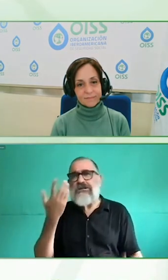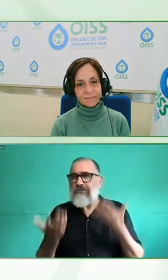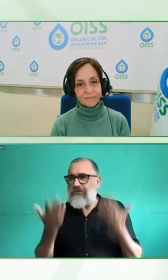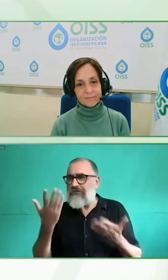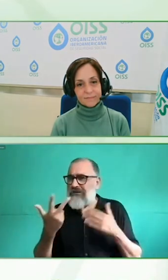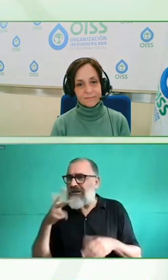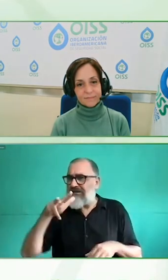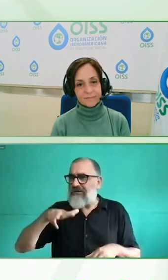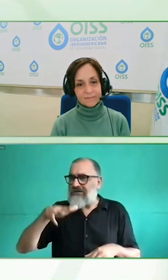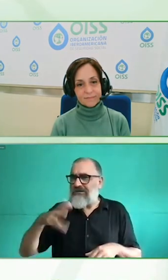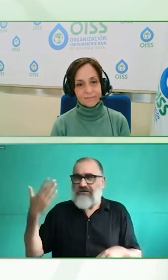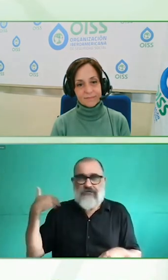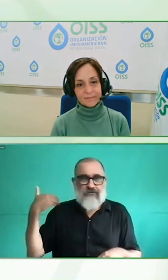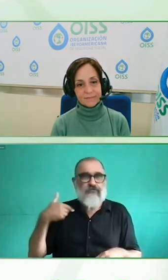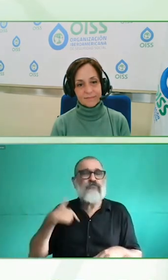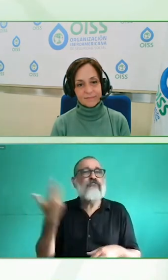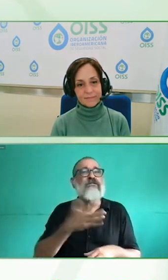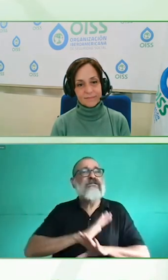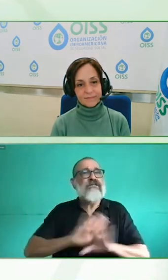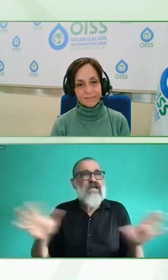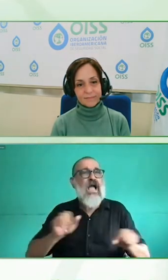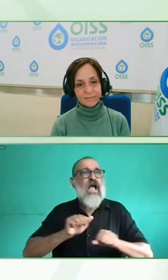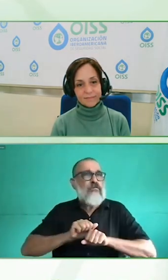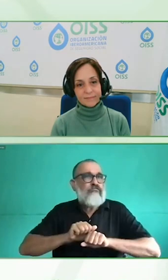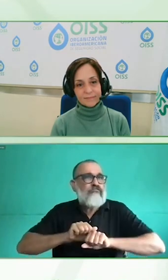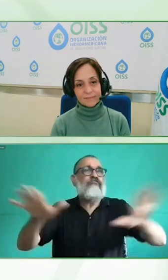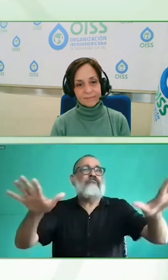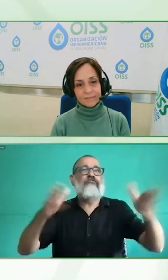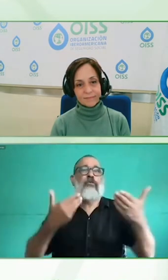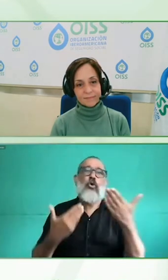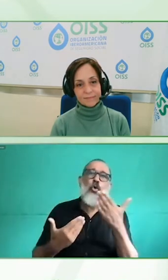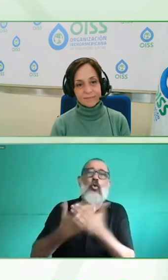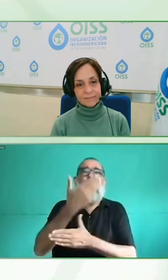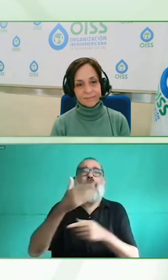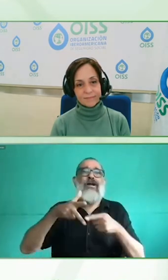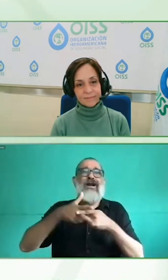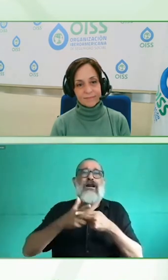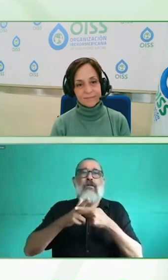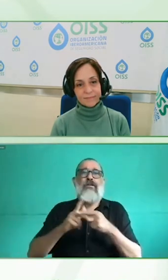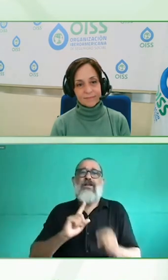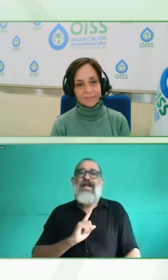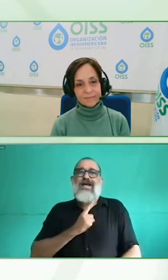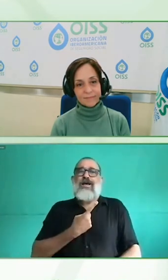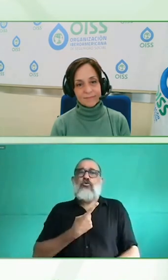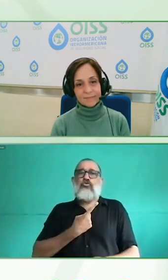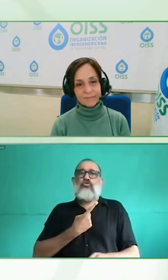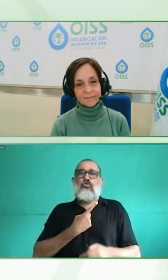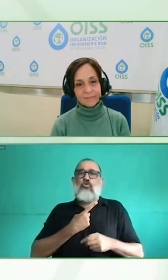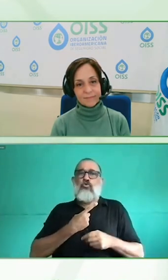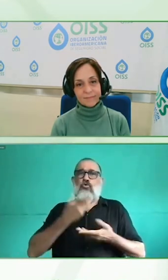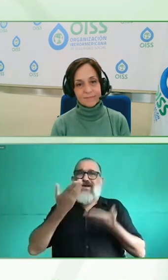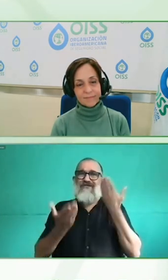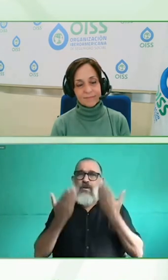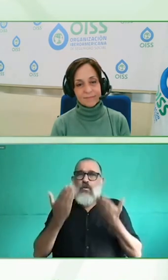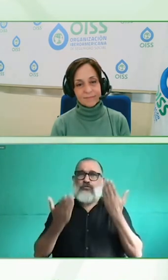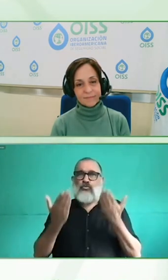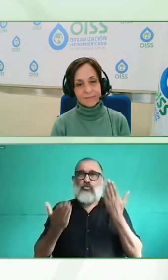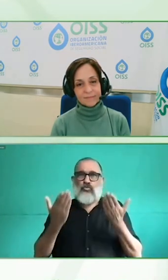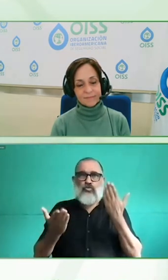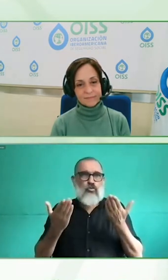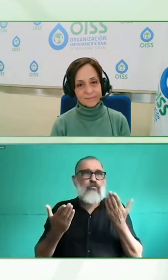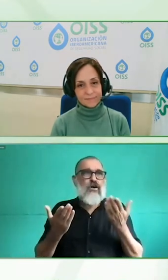Son esta herramienta de autoevaluación se usa a nivel nacional